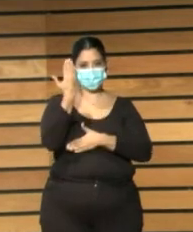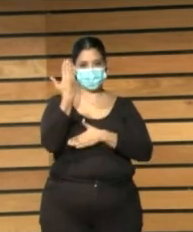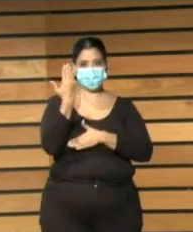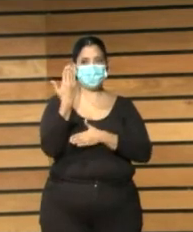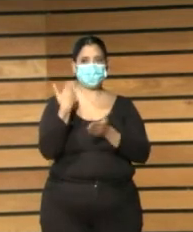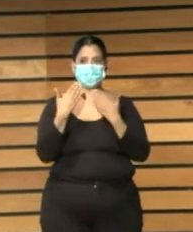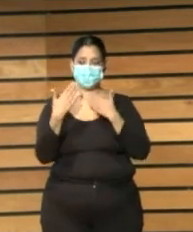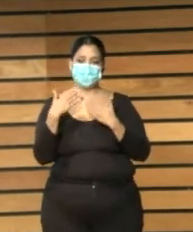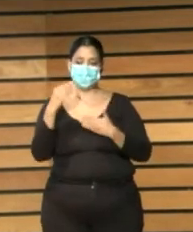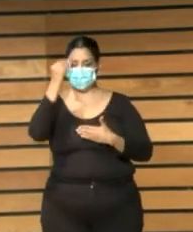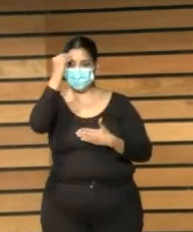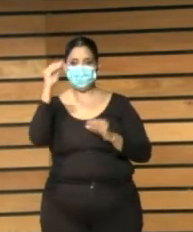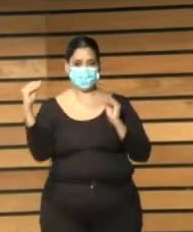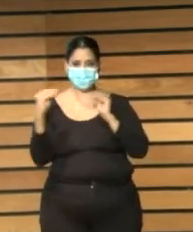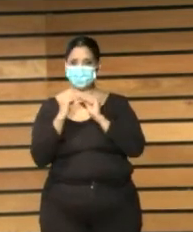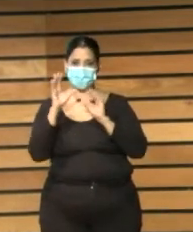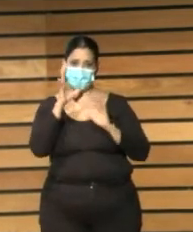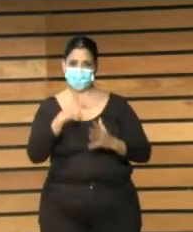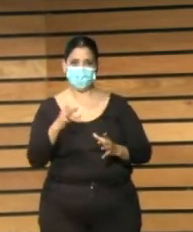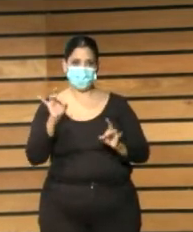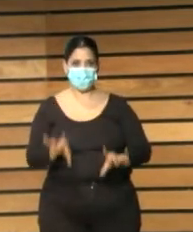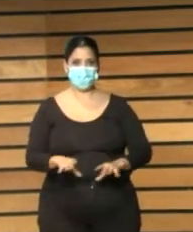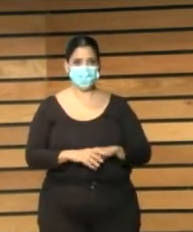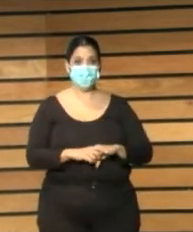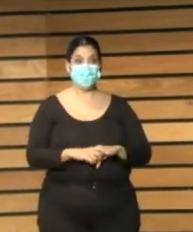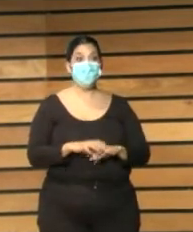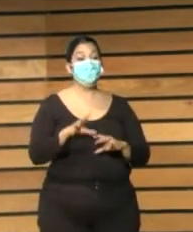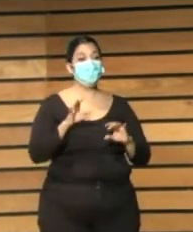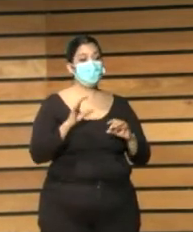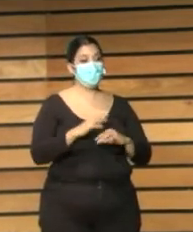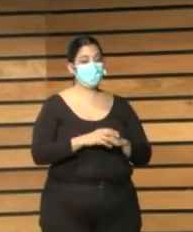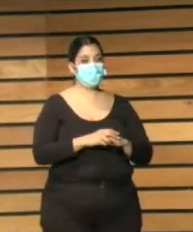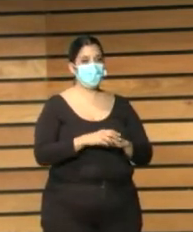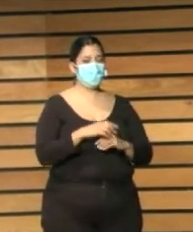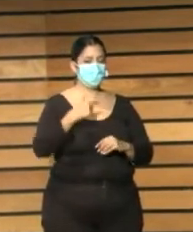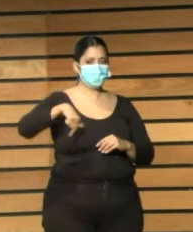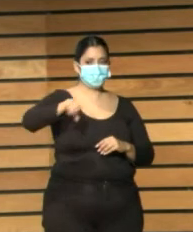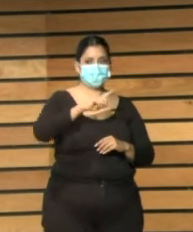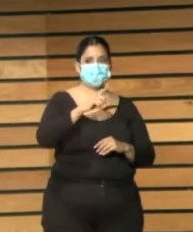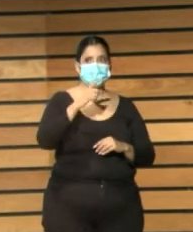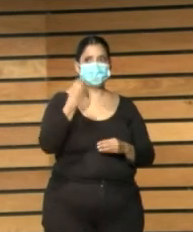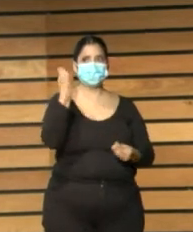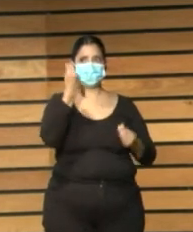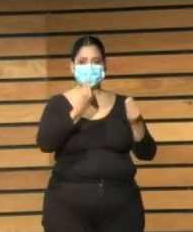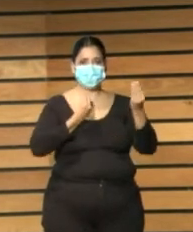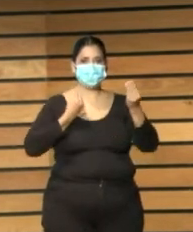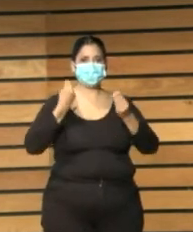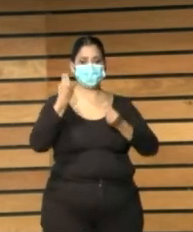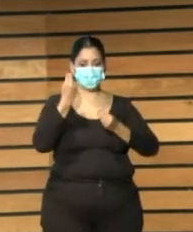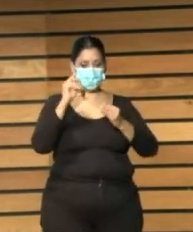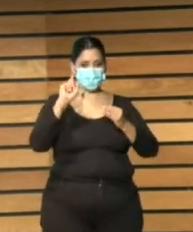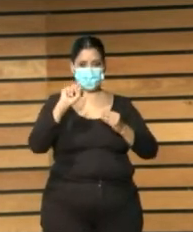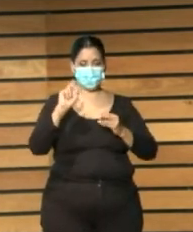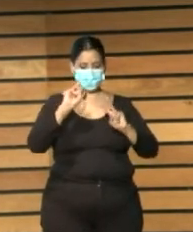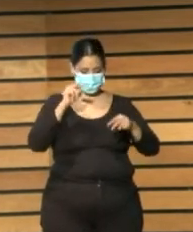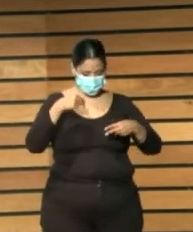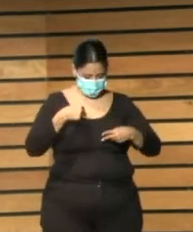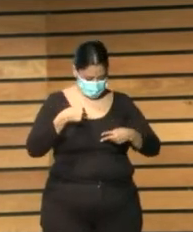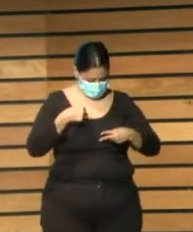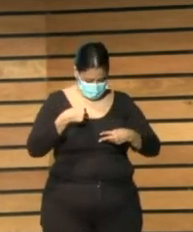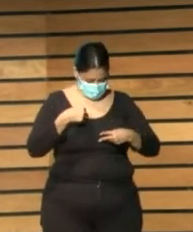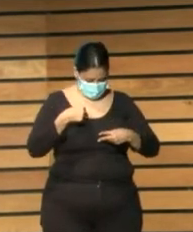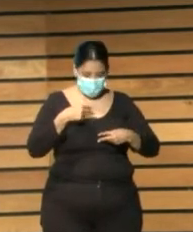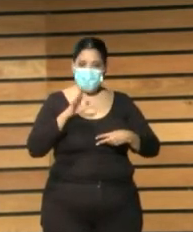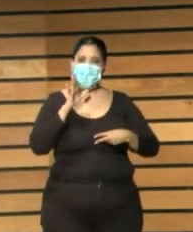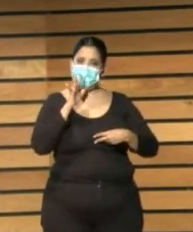queríamos tener a colación porque también en todo esto que hablamos podríamos pensar no mirar hacia adentro que lo estamos haciendo vamos